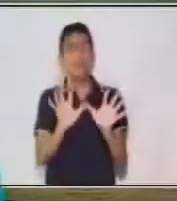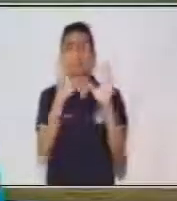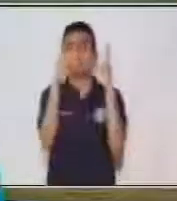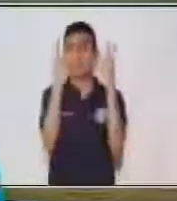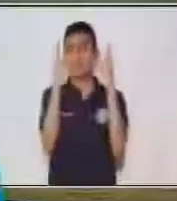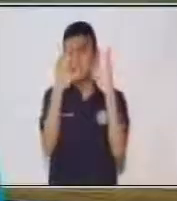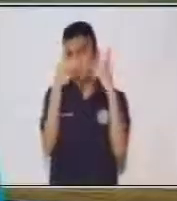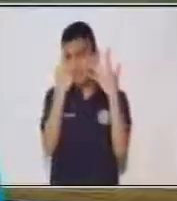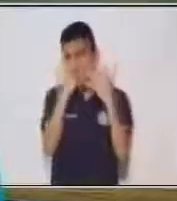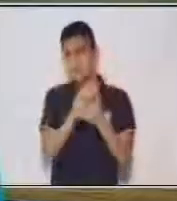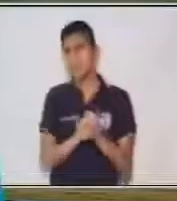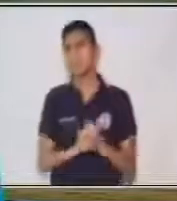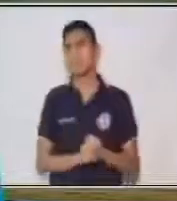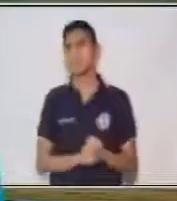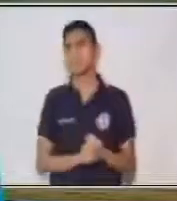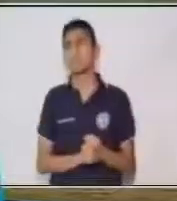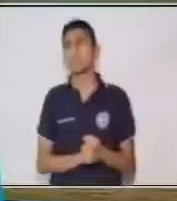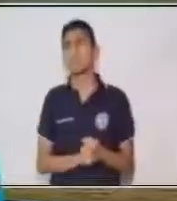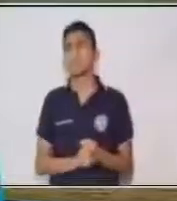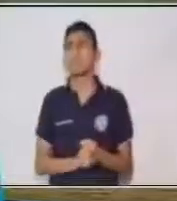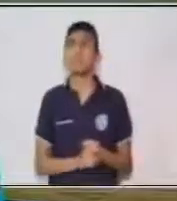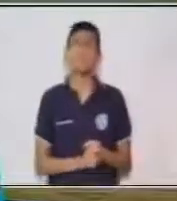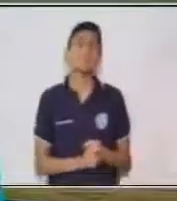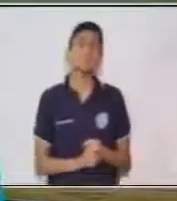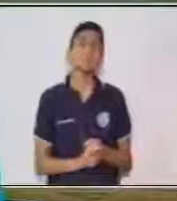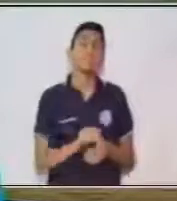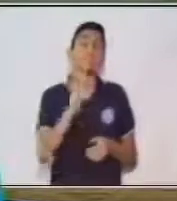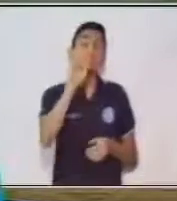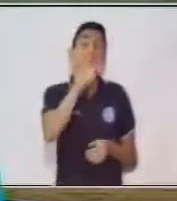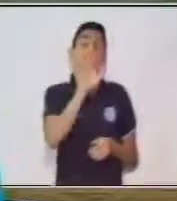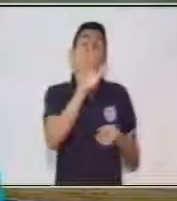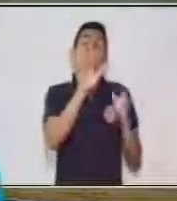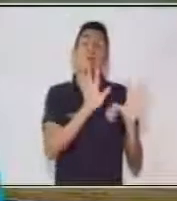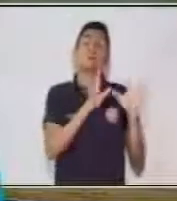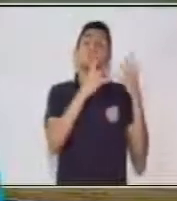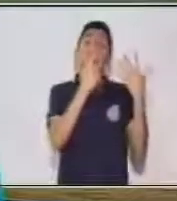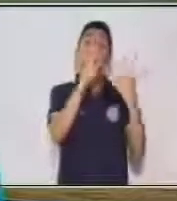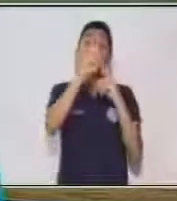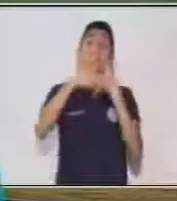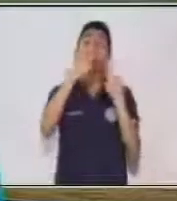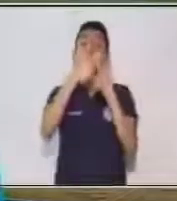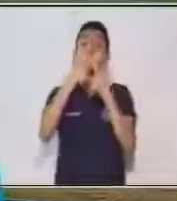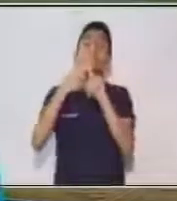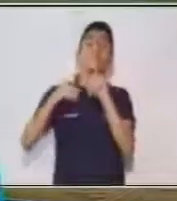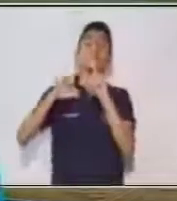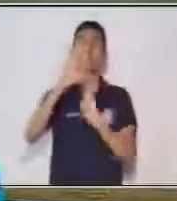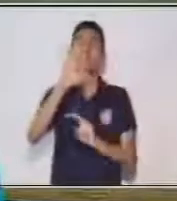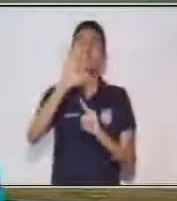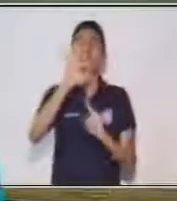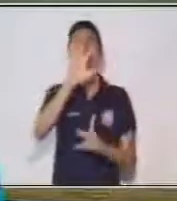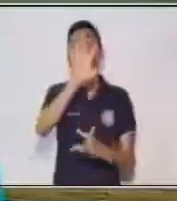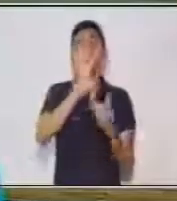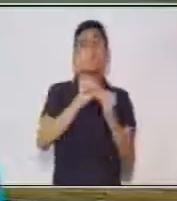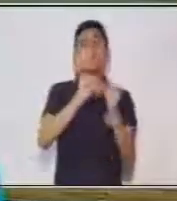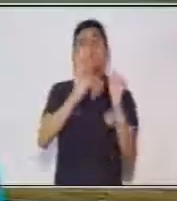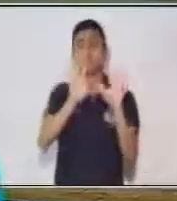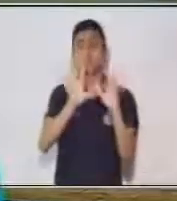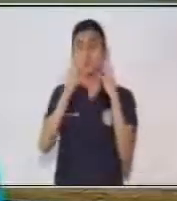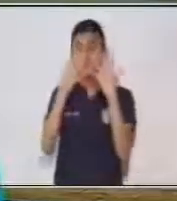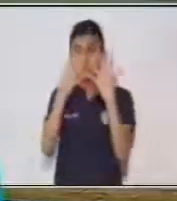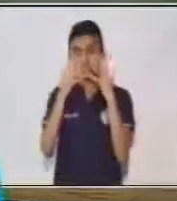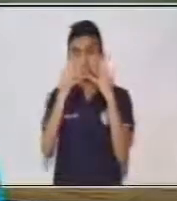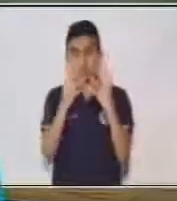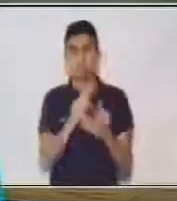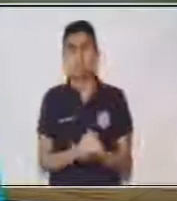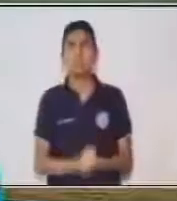bien. Tenemos el dieciséis. Y si al dieciséis le sumamos tres, vamos a tener el número